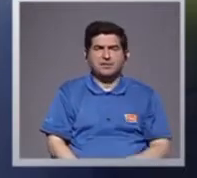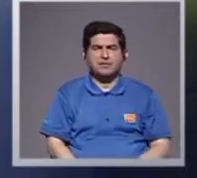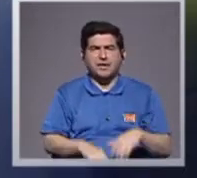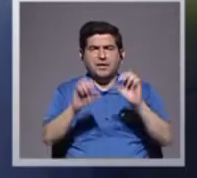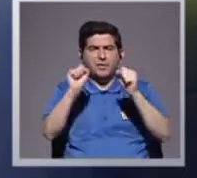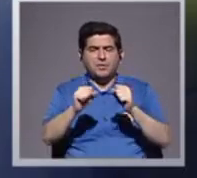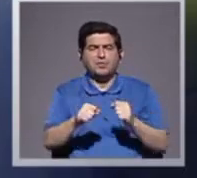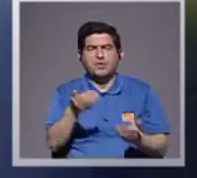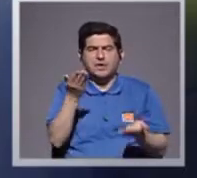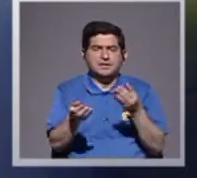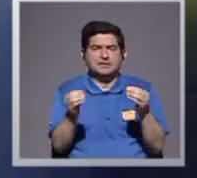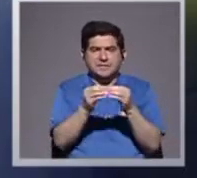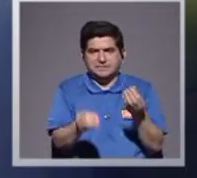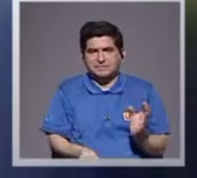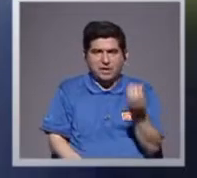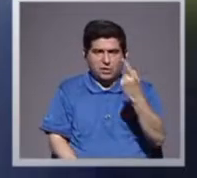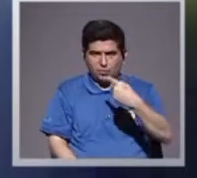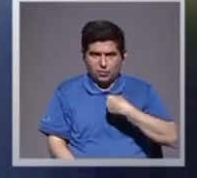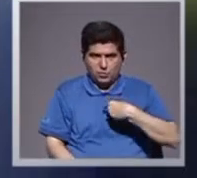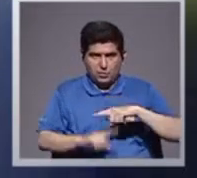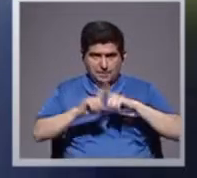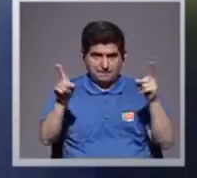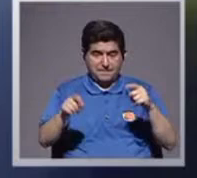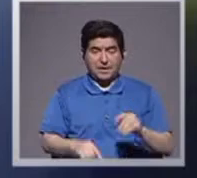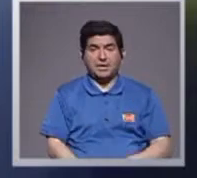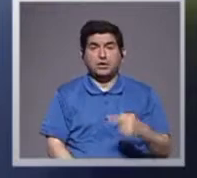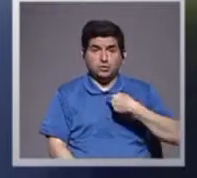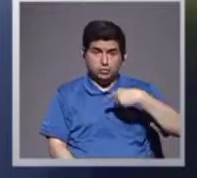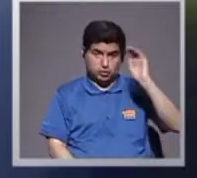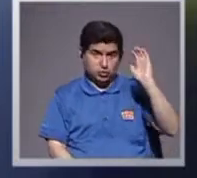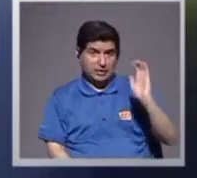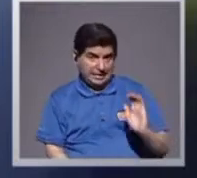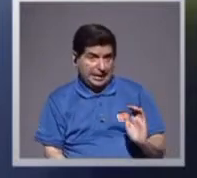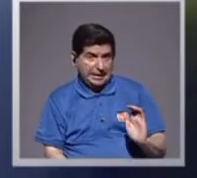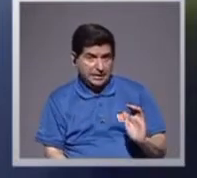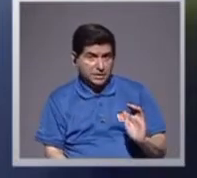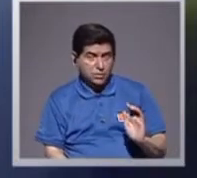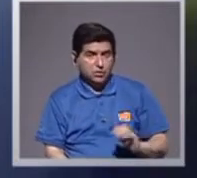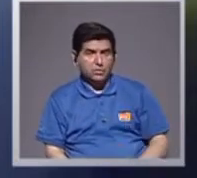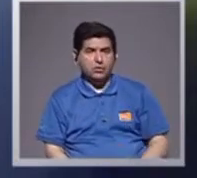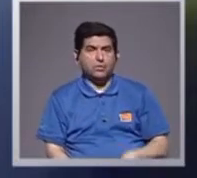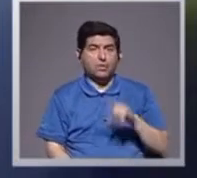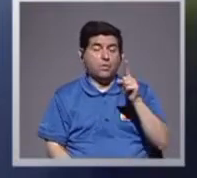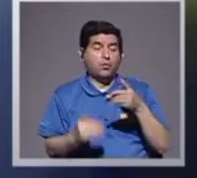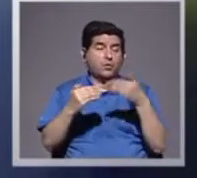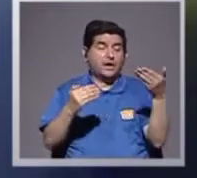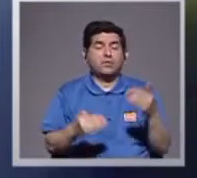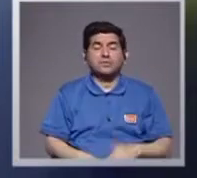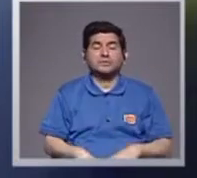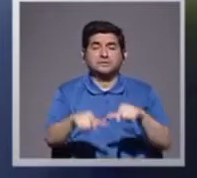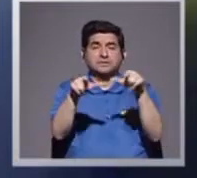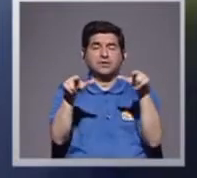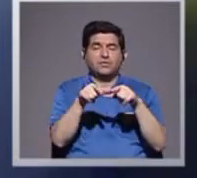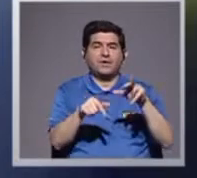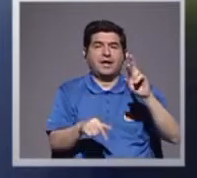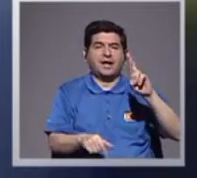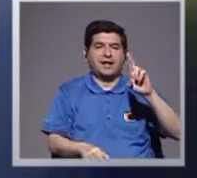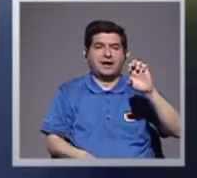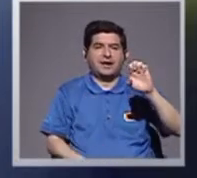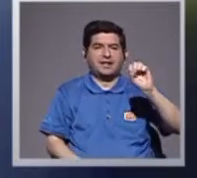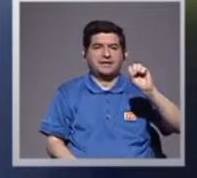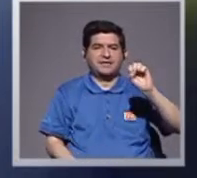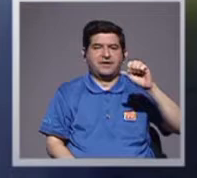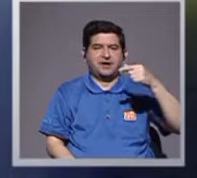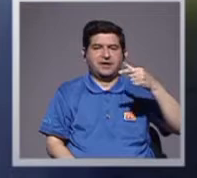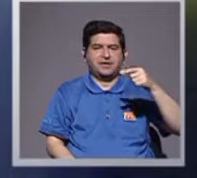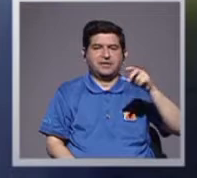que es mucho más joven que yo, pero cuando yo era niño había una cosa que se llamaba el resguardo fiscal y la función del resguardo